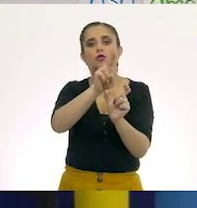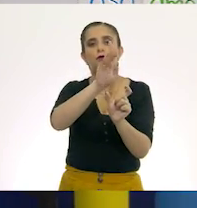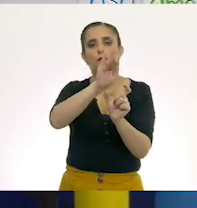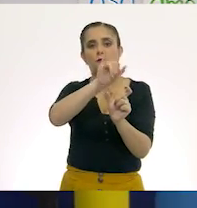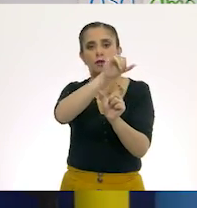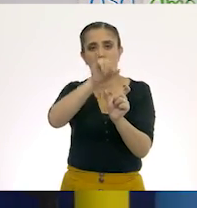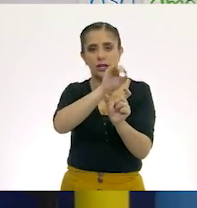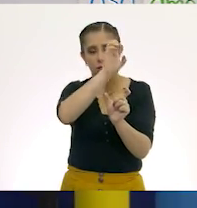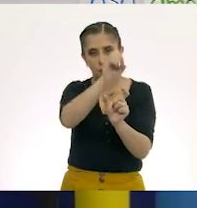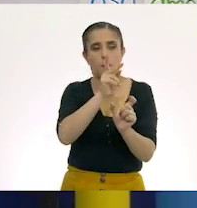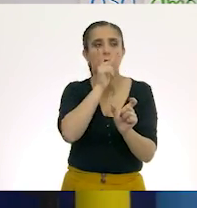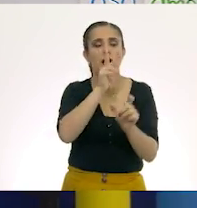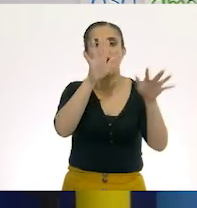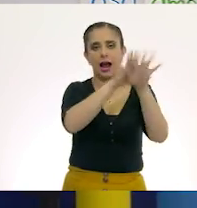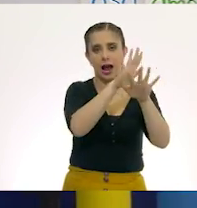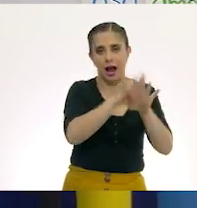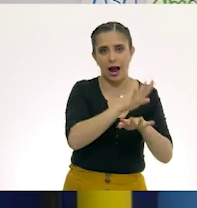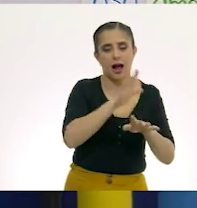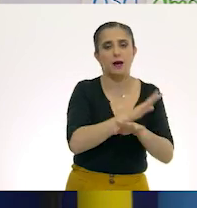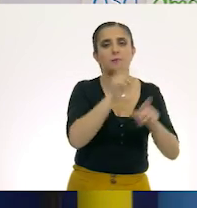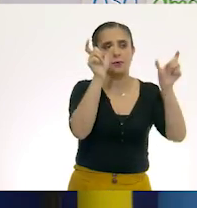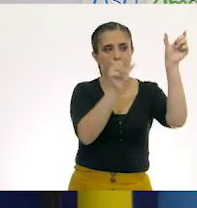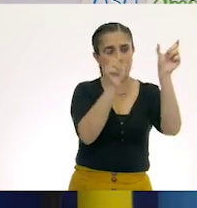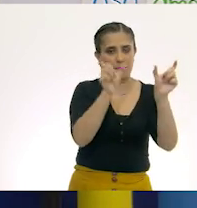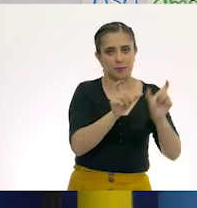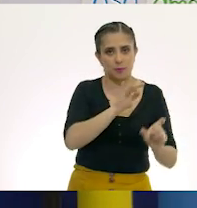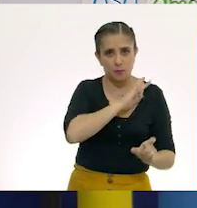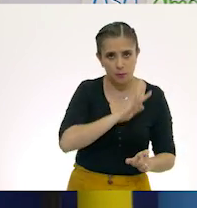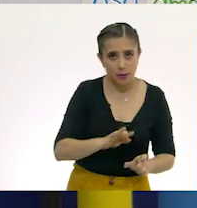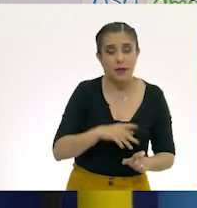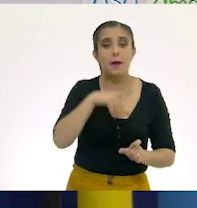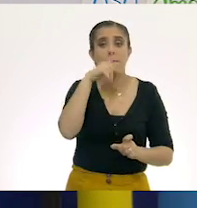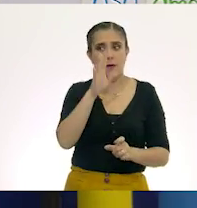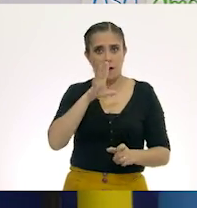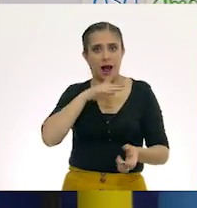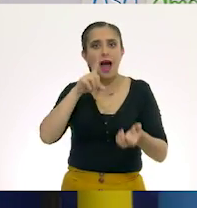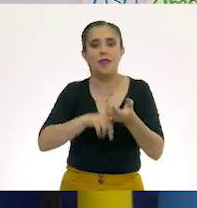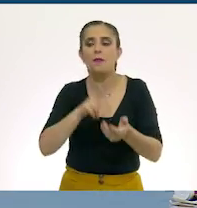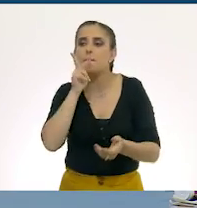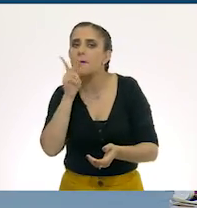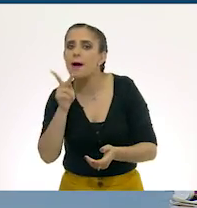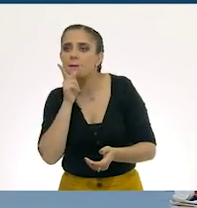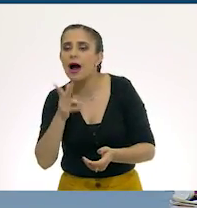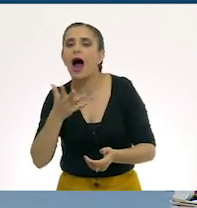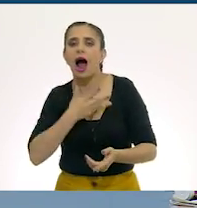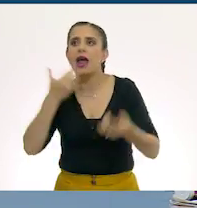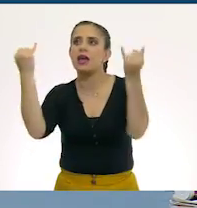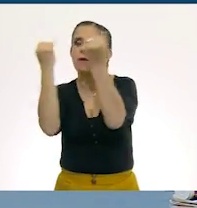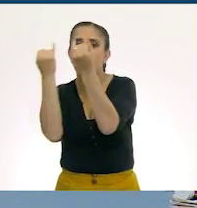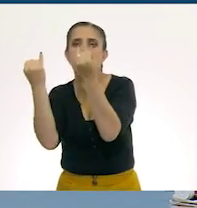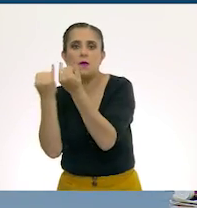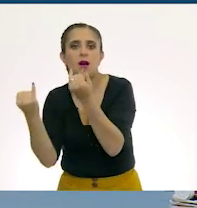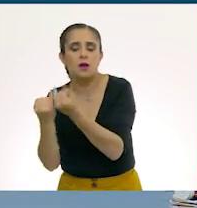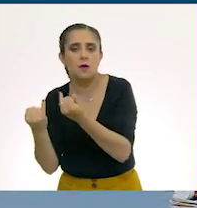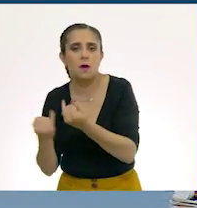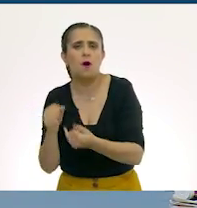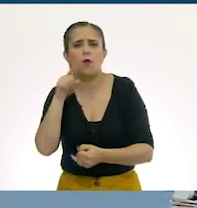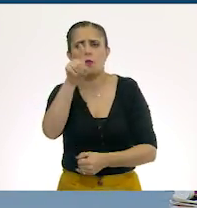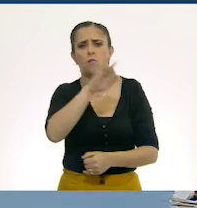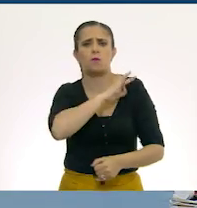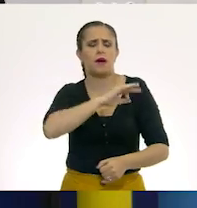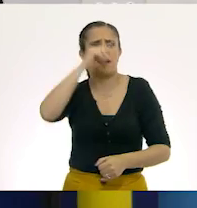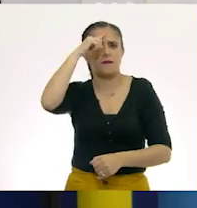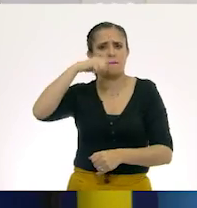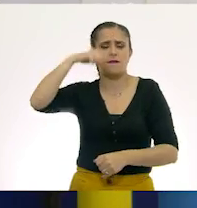que todas las cosas están relacionadas con otras más. No les será difícil identificar las familias de